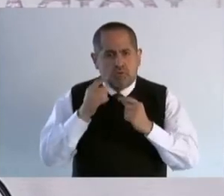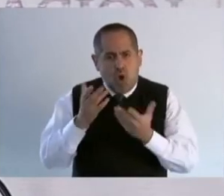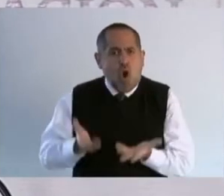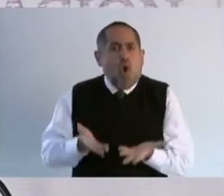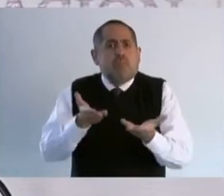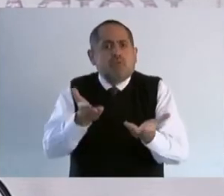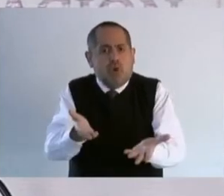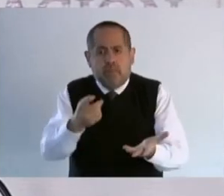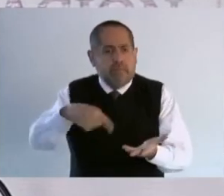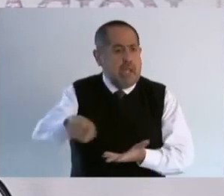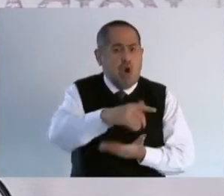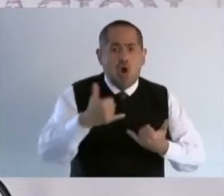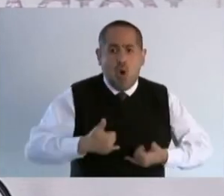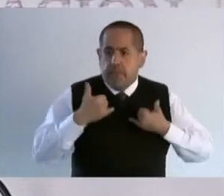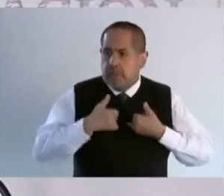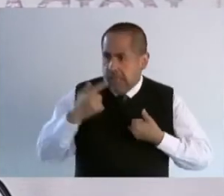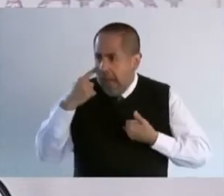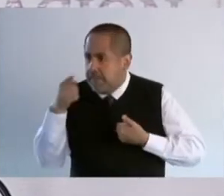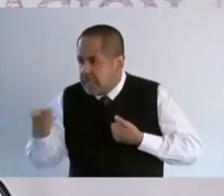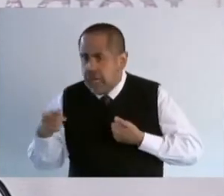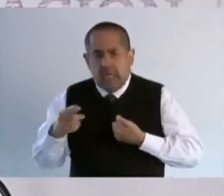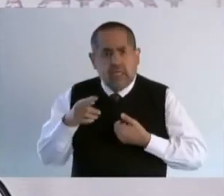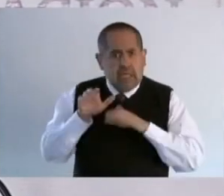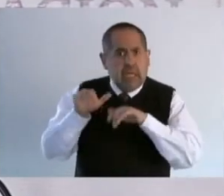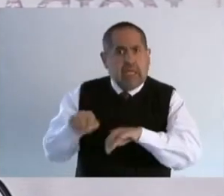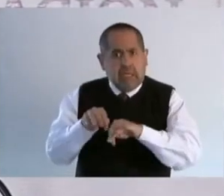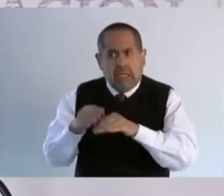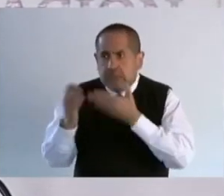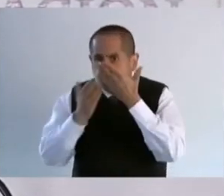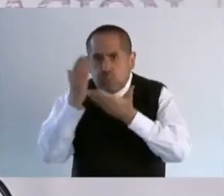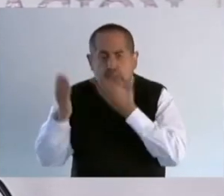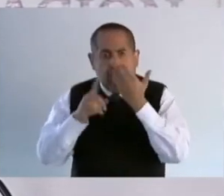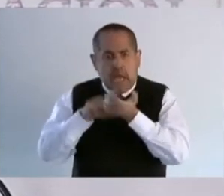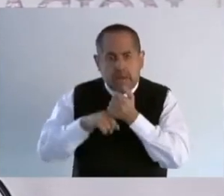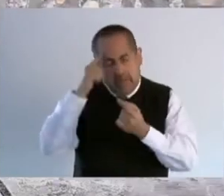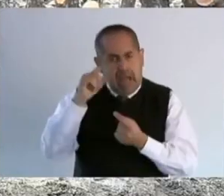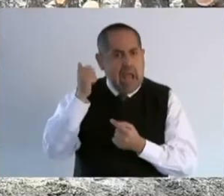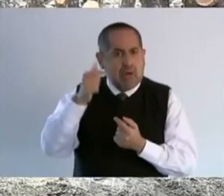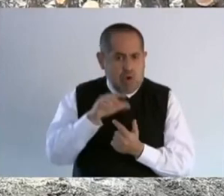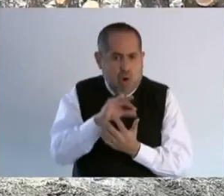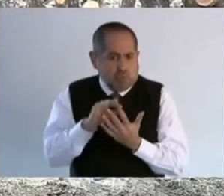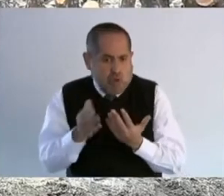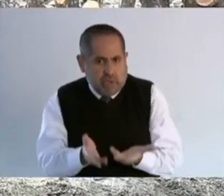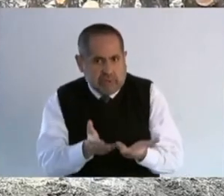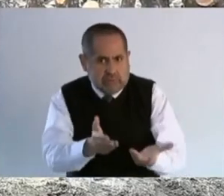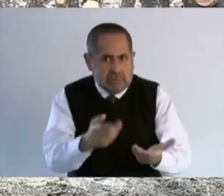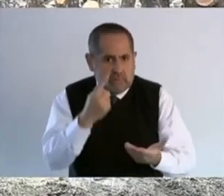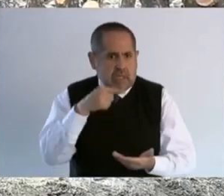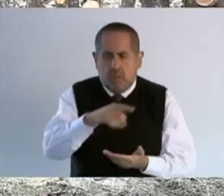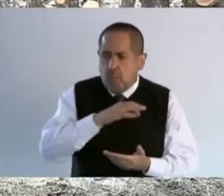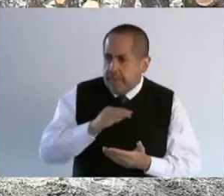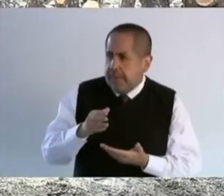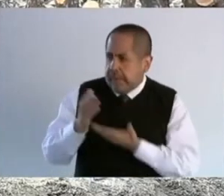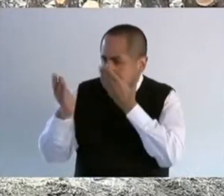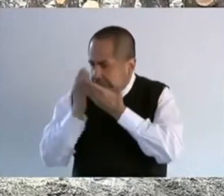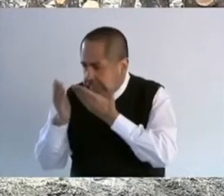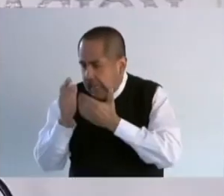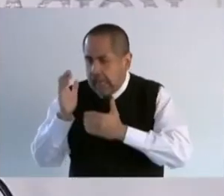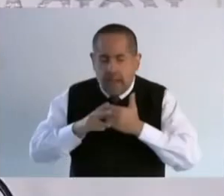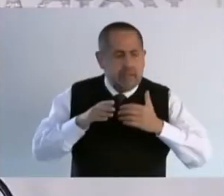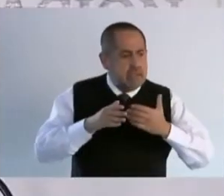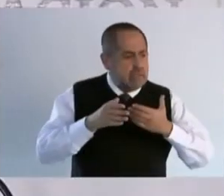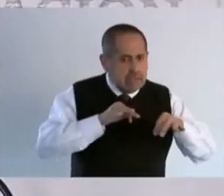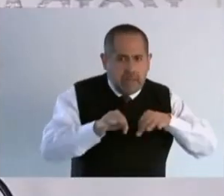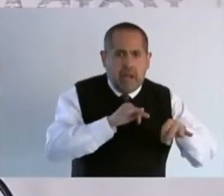alternativas a los jóvenes para que puedan estudiar, trabajar y se alejen